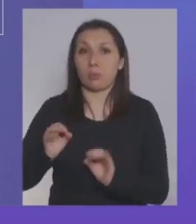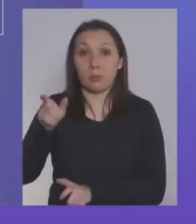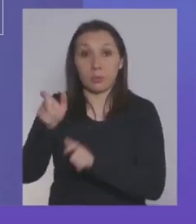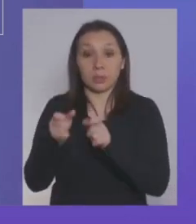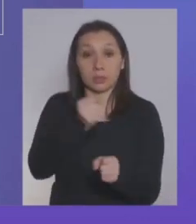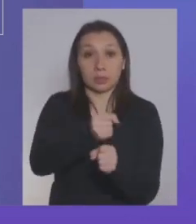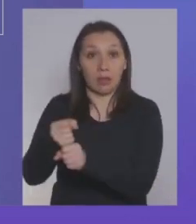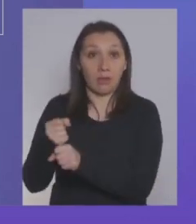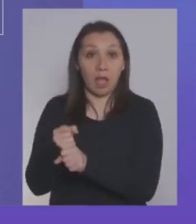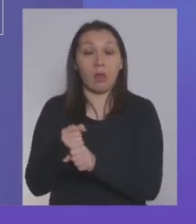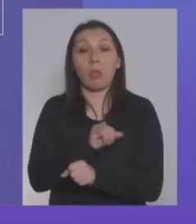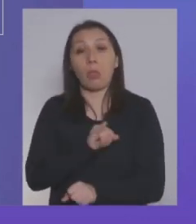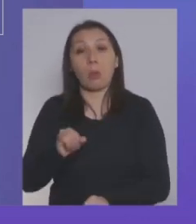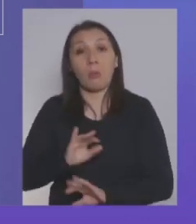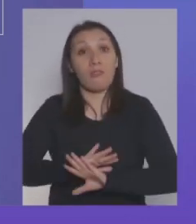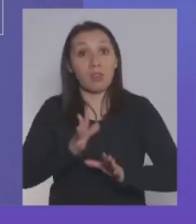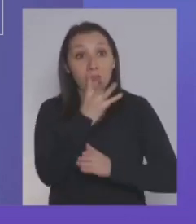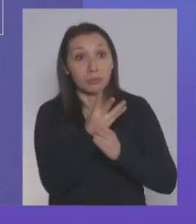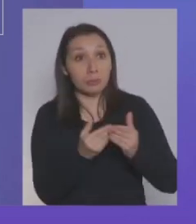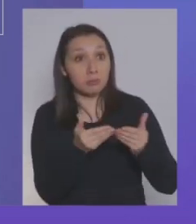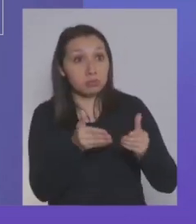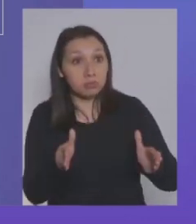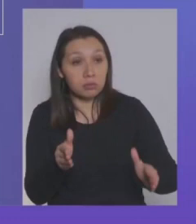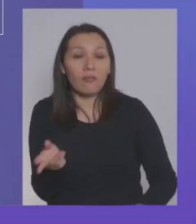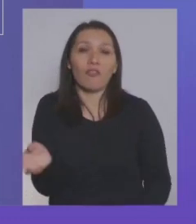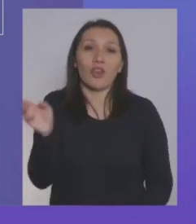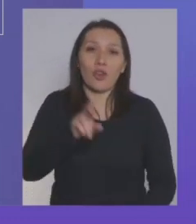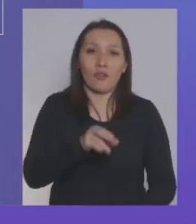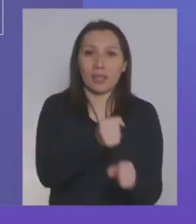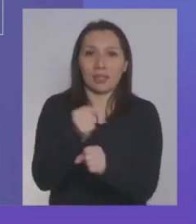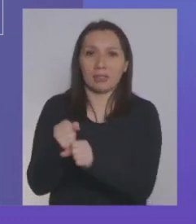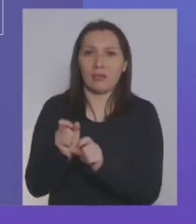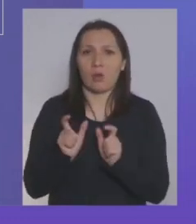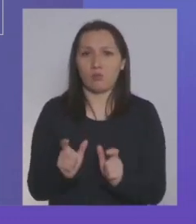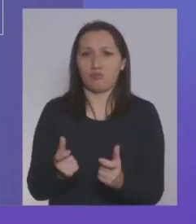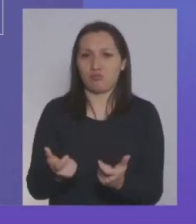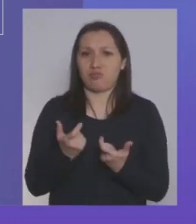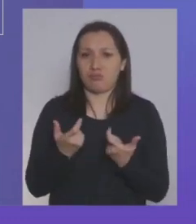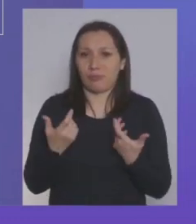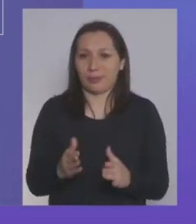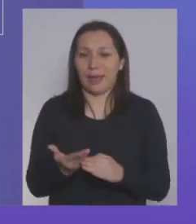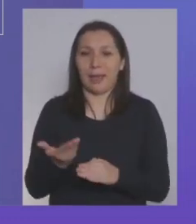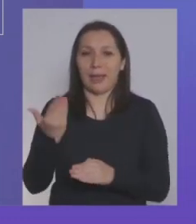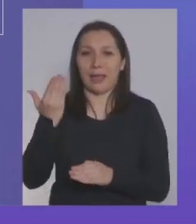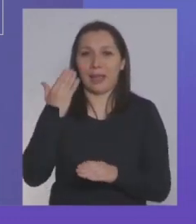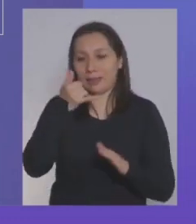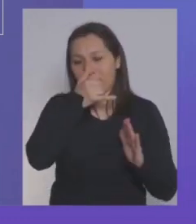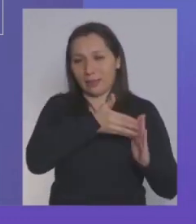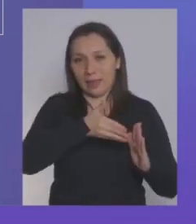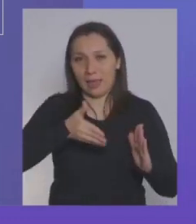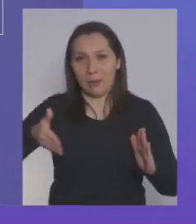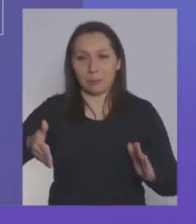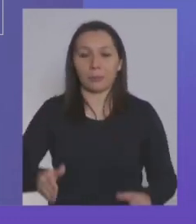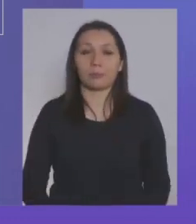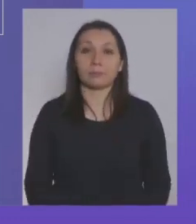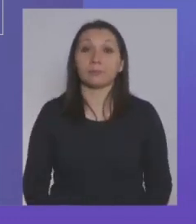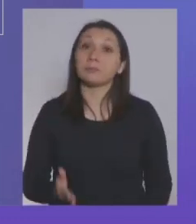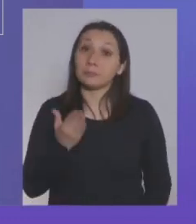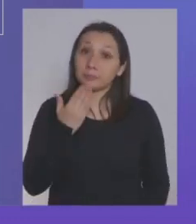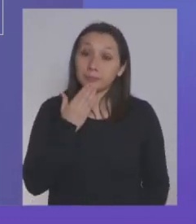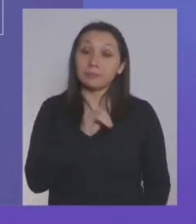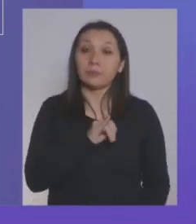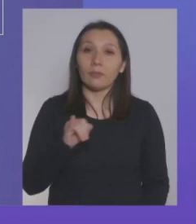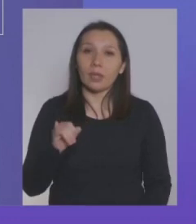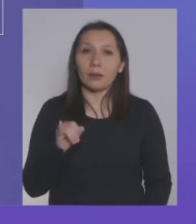trabajadores entonces después retornan a su trabajo con toda la protección que han tenido durante este tiempo. Y ahí también quiero